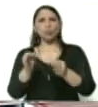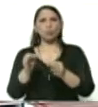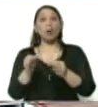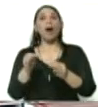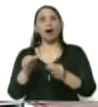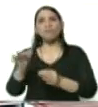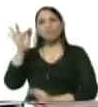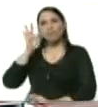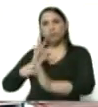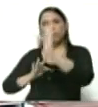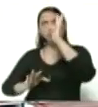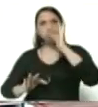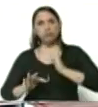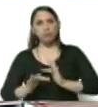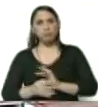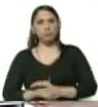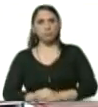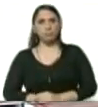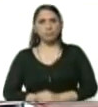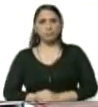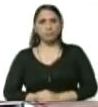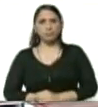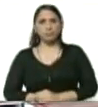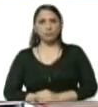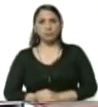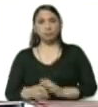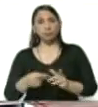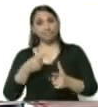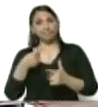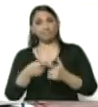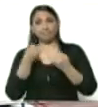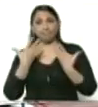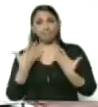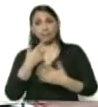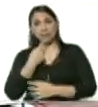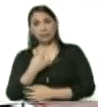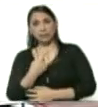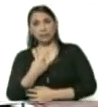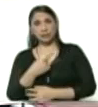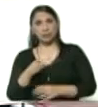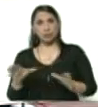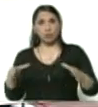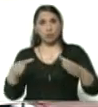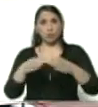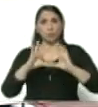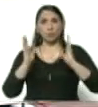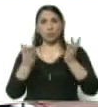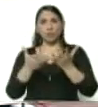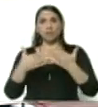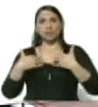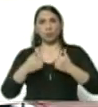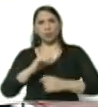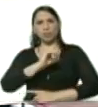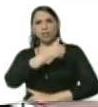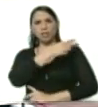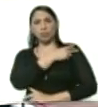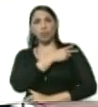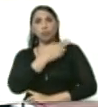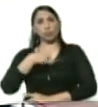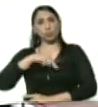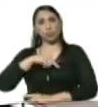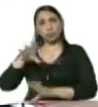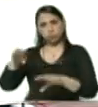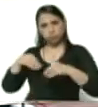transmisión del contagio. Entonces, bueno, decía el director de la Organización Mundial de la Salud, y es algo que hemos